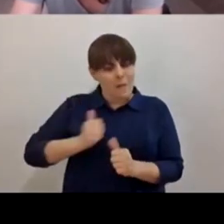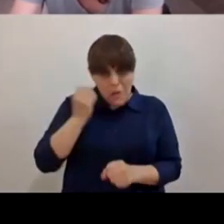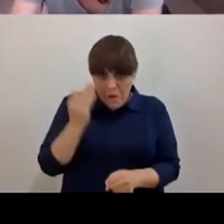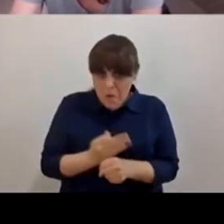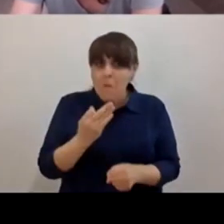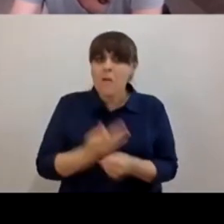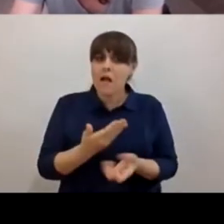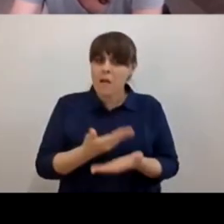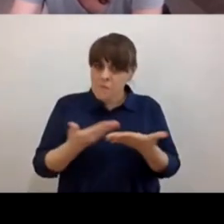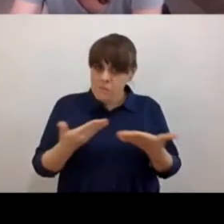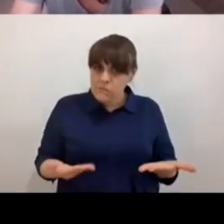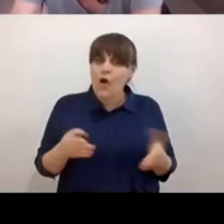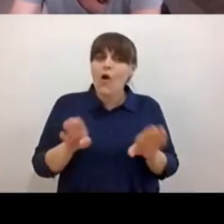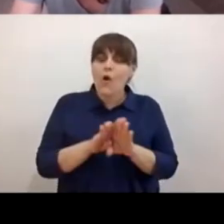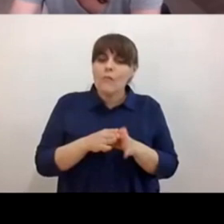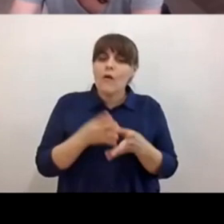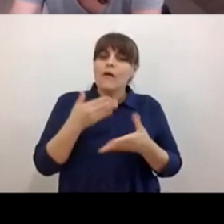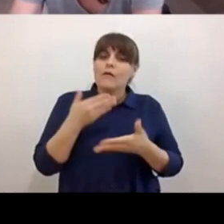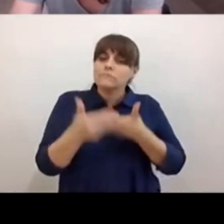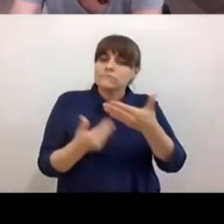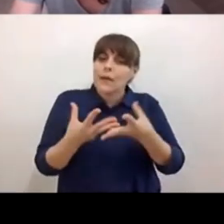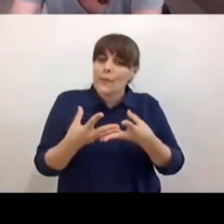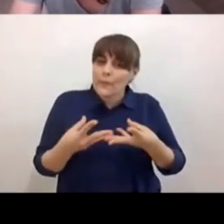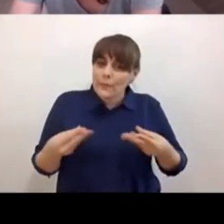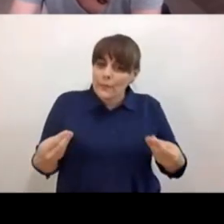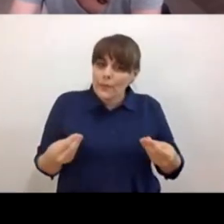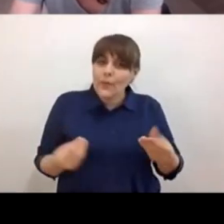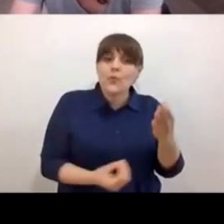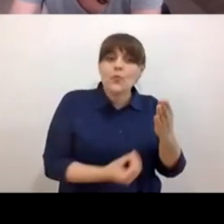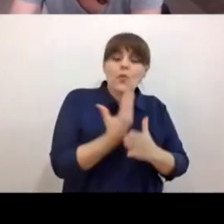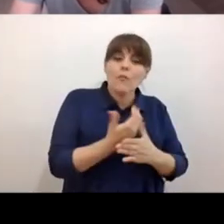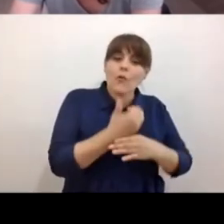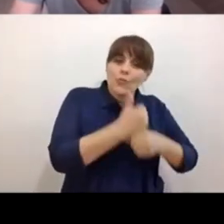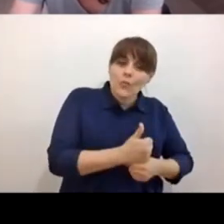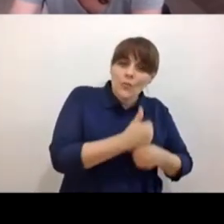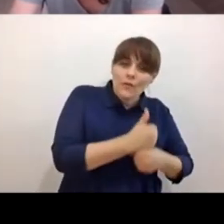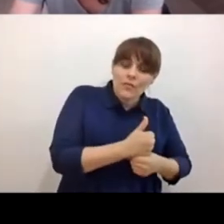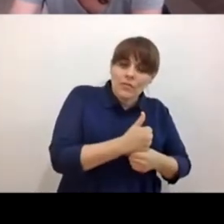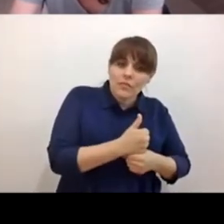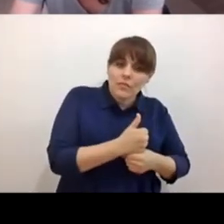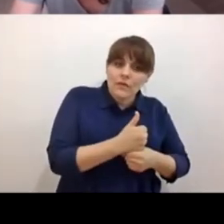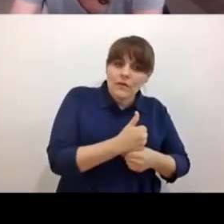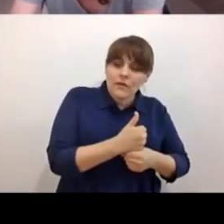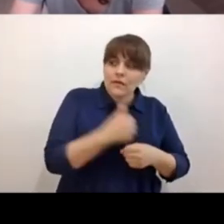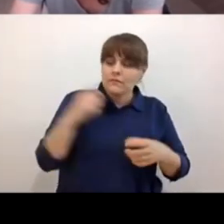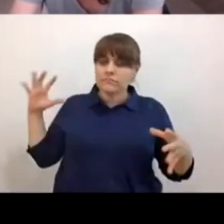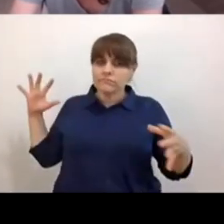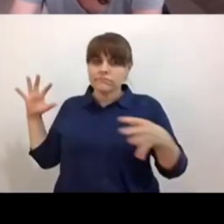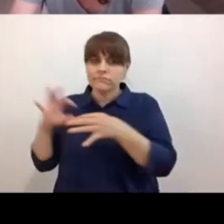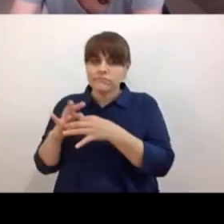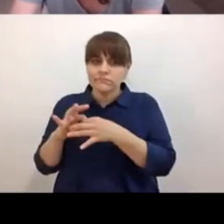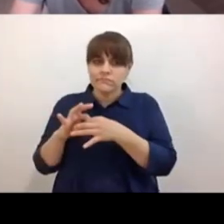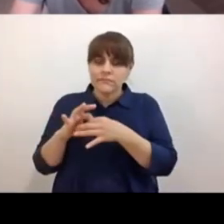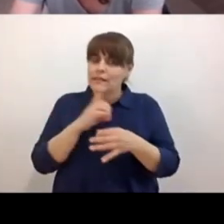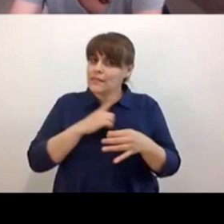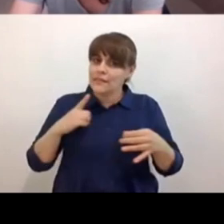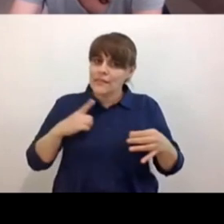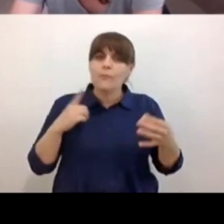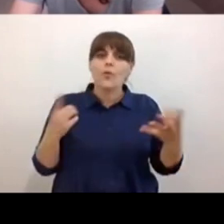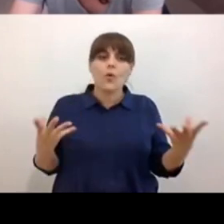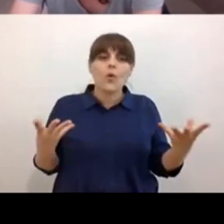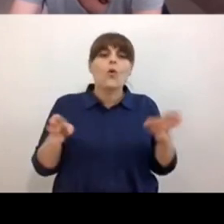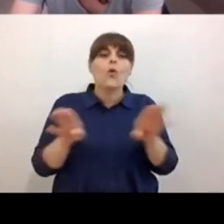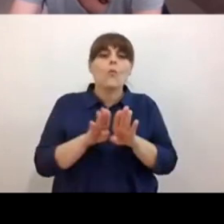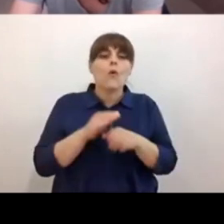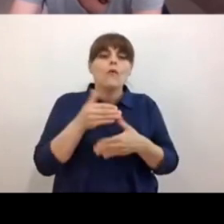y de lo anterior porque puede haber duelos nuevos me puede conectar un poco mas no desestructurar cuando los duelos si están elaborados cuando se ha